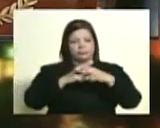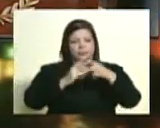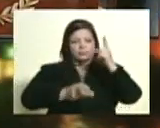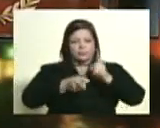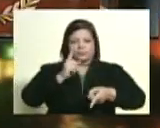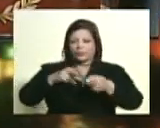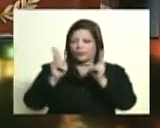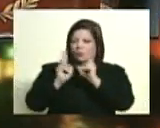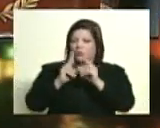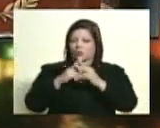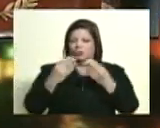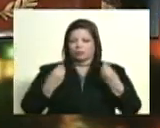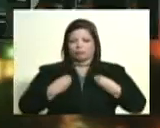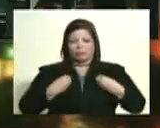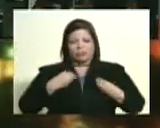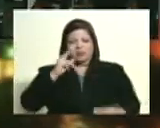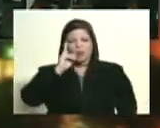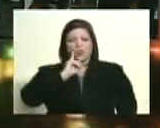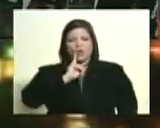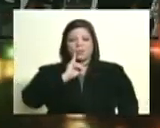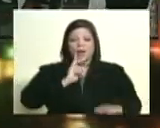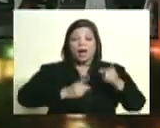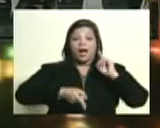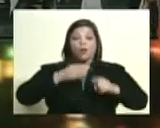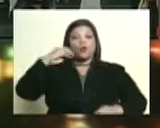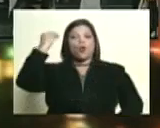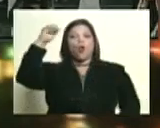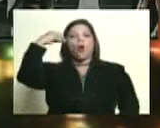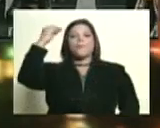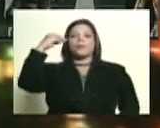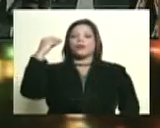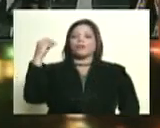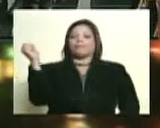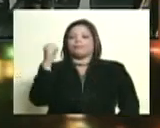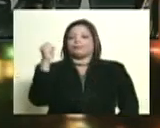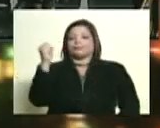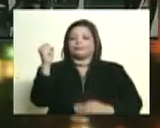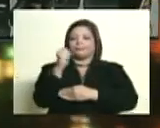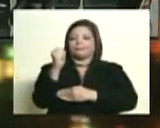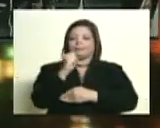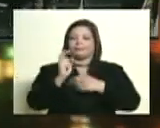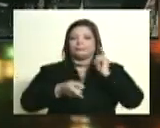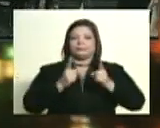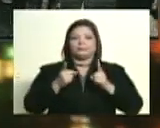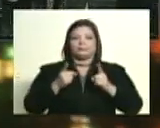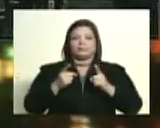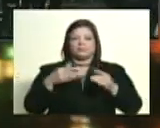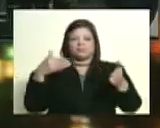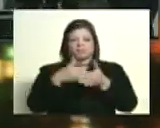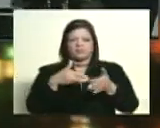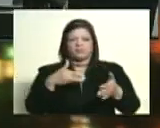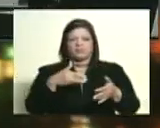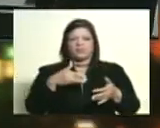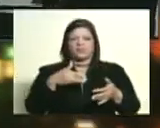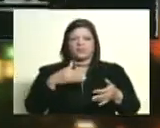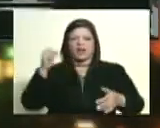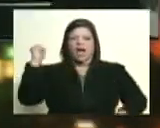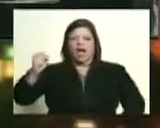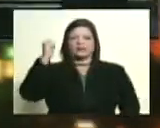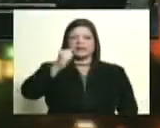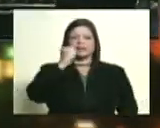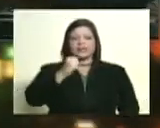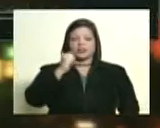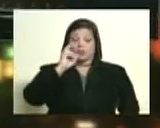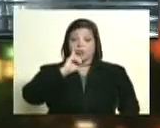conocedoras de la vida de Bolívar algunos opinadores donde se le acusaba que Bolívar era un asesino